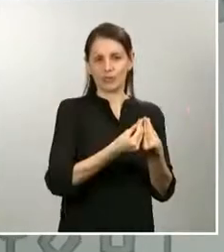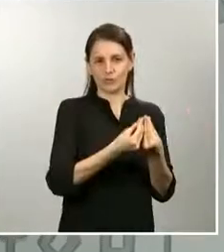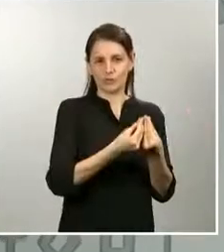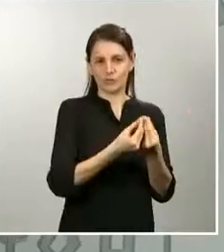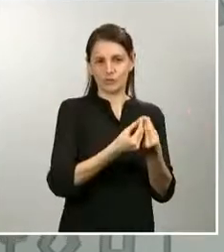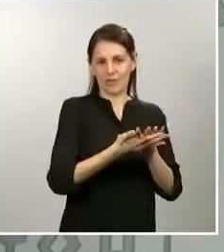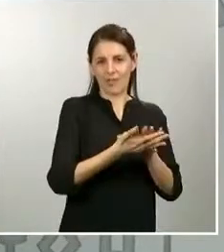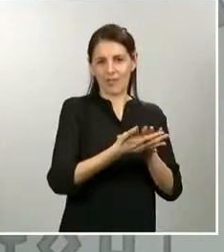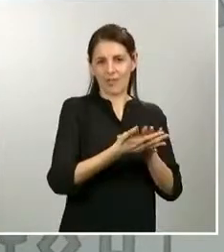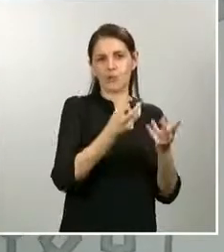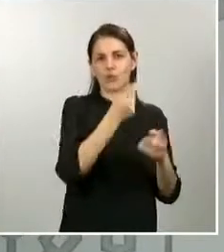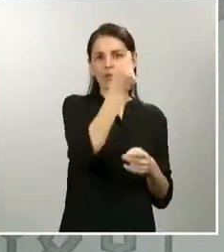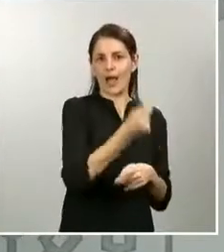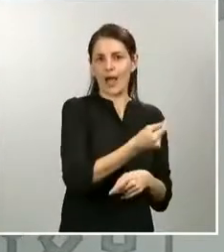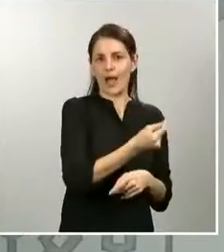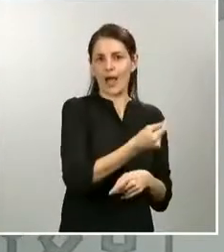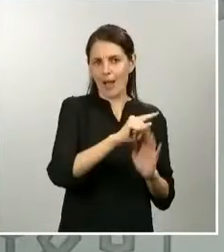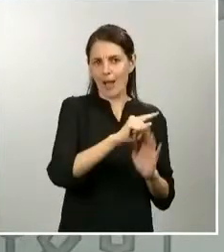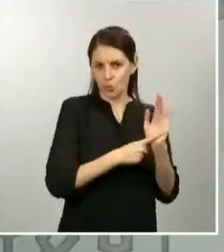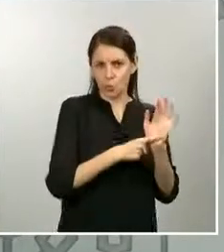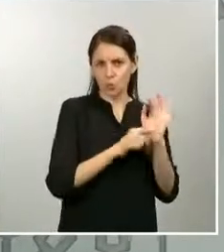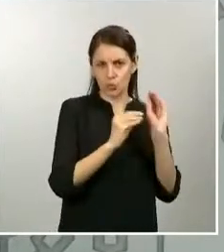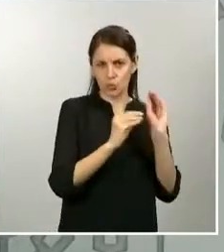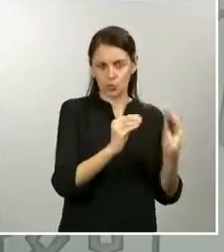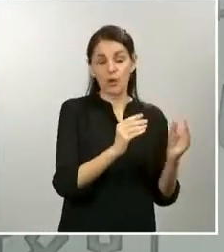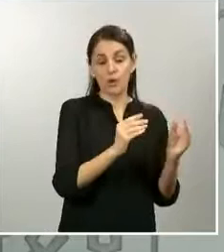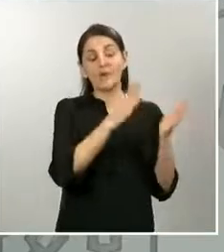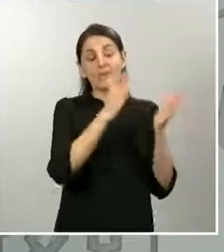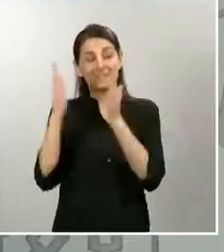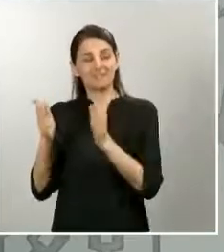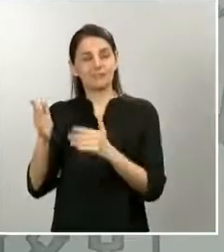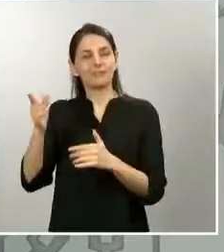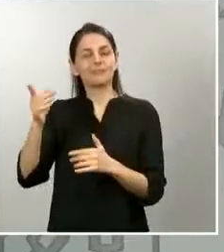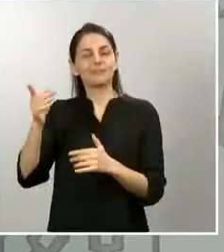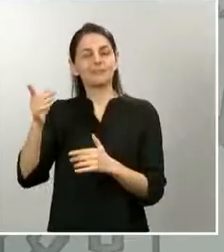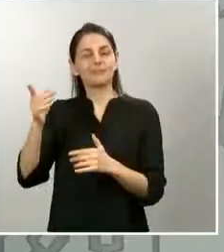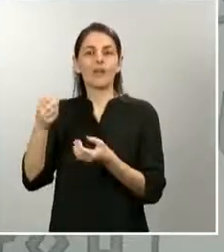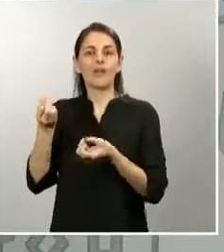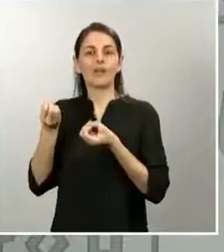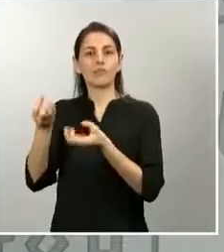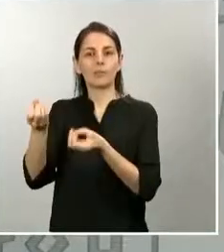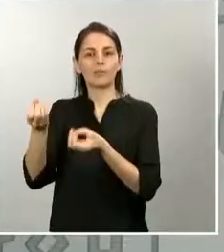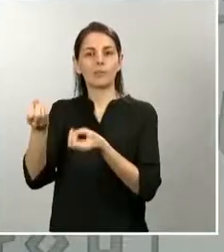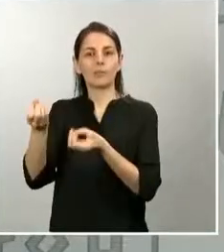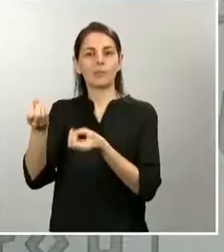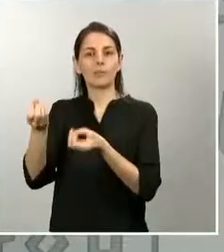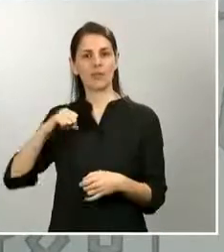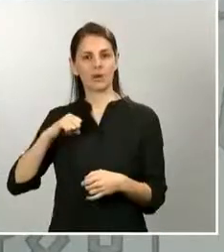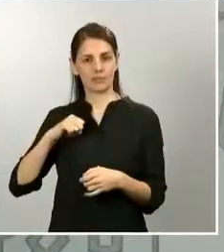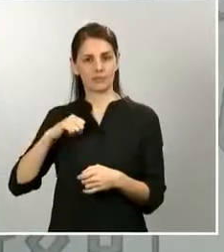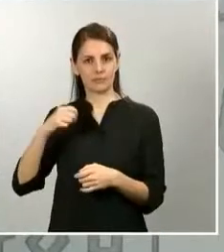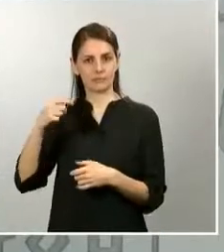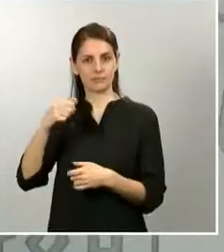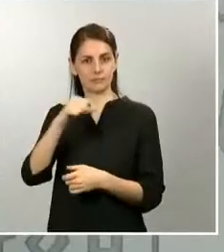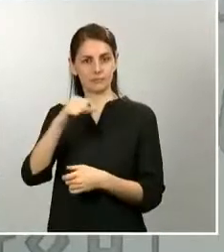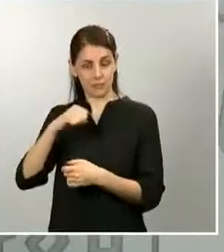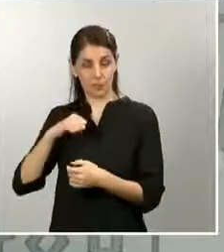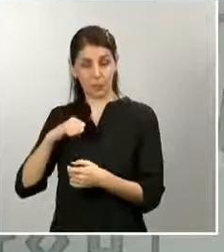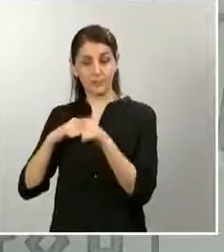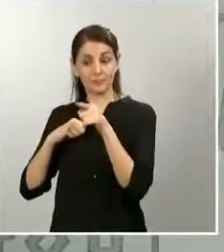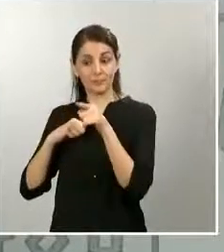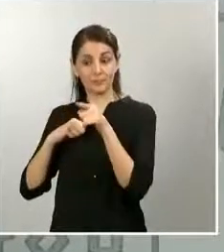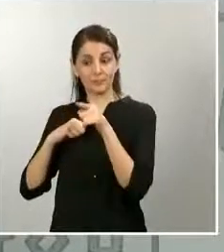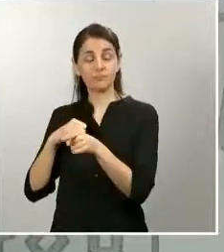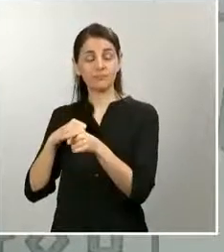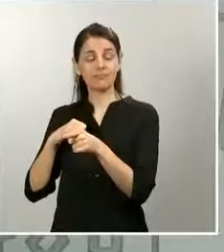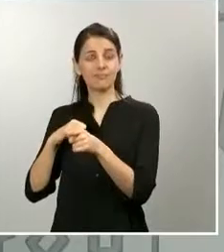día, y, por otra parte, tenemos la información individualizada. La información de los